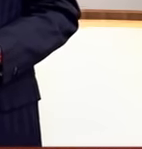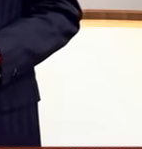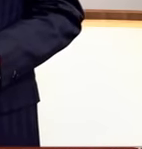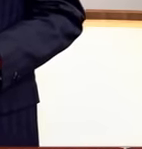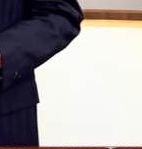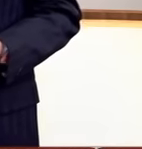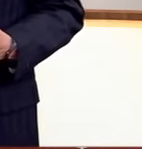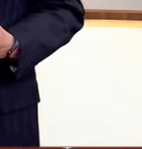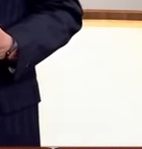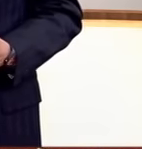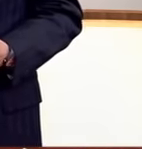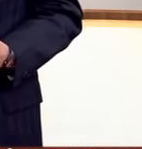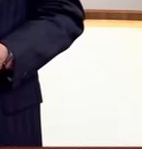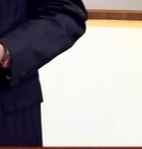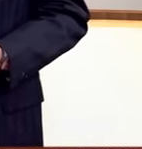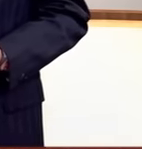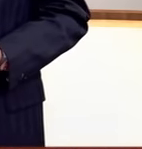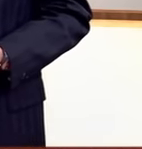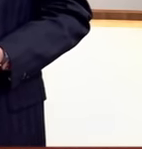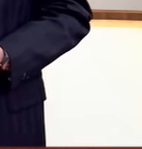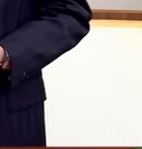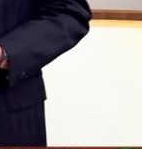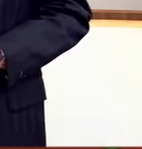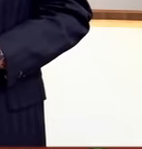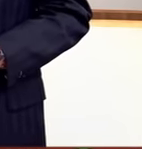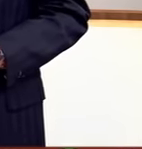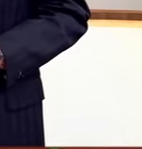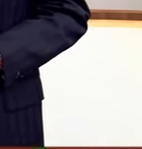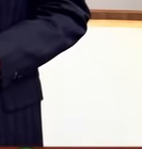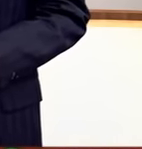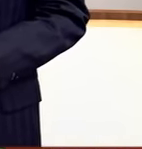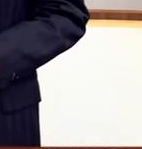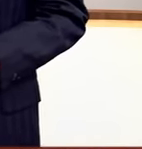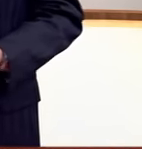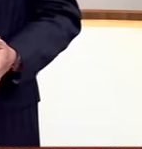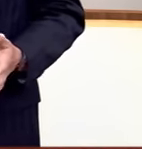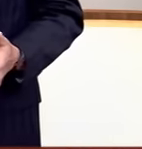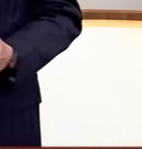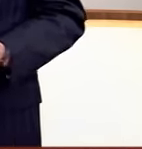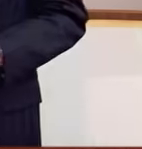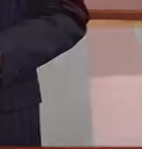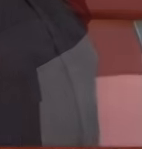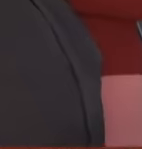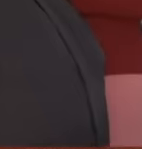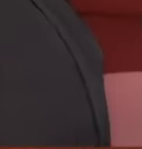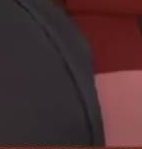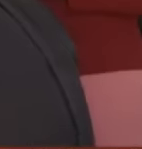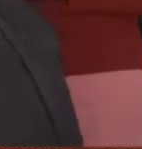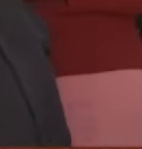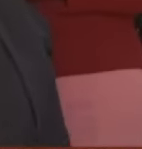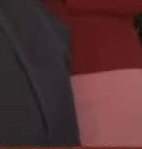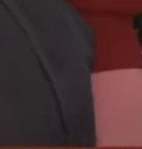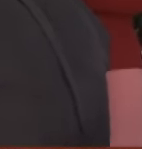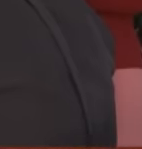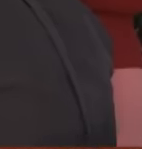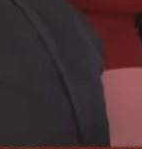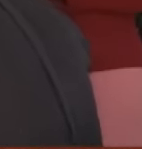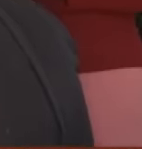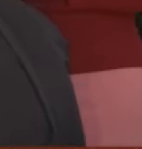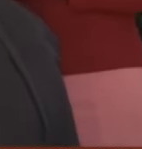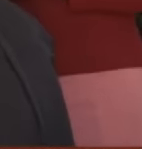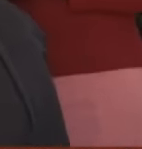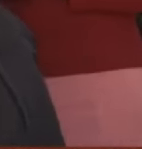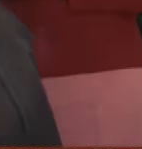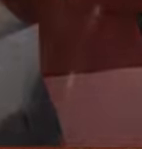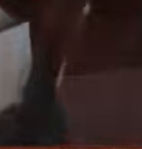contar con un seguro Que permita a nuestros hijos Garantizar la continuidad De su educación superior Un seguro educativo Se compone de dos elementos básicos